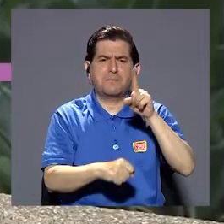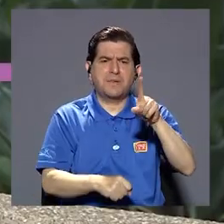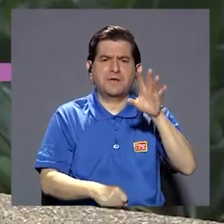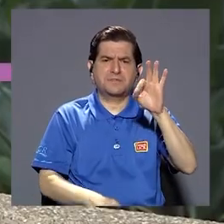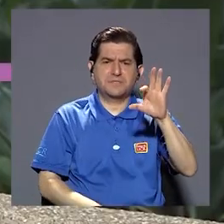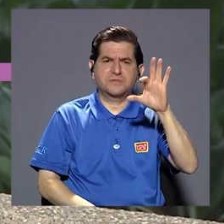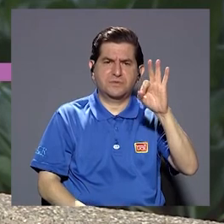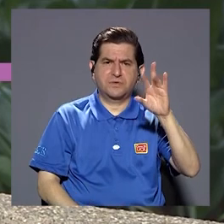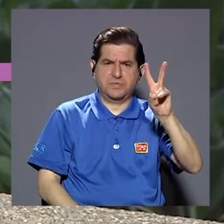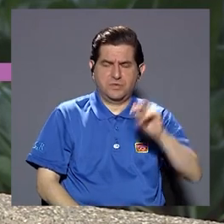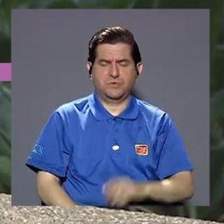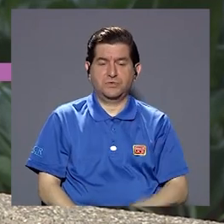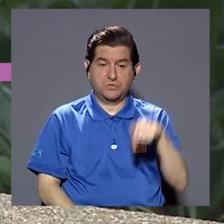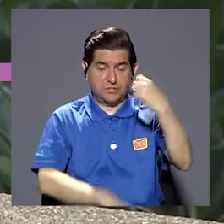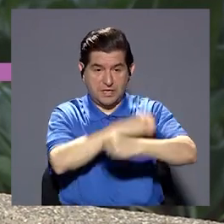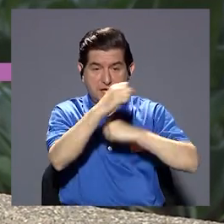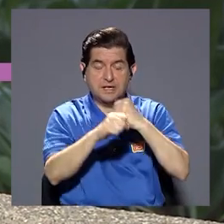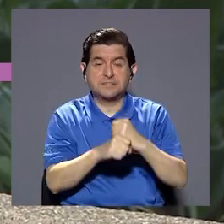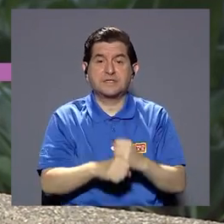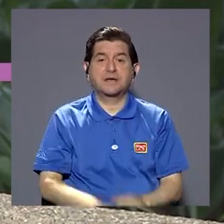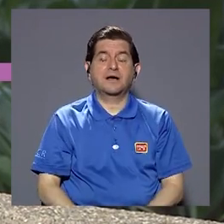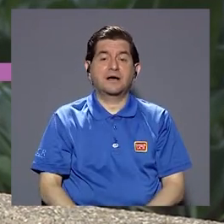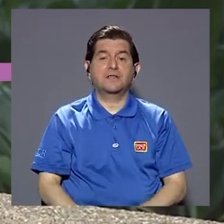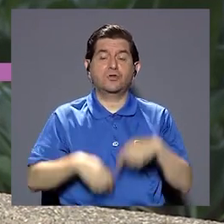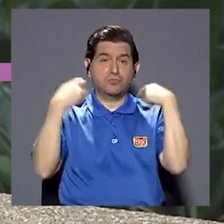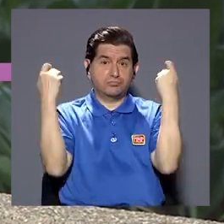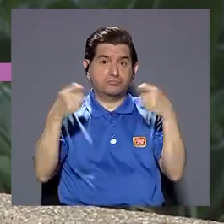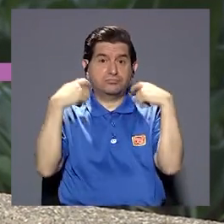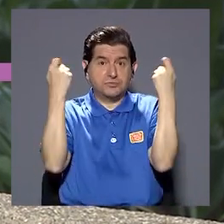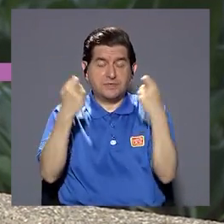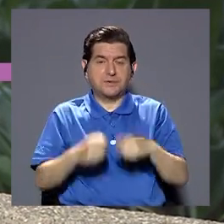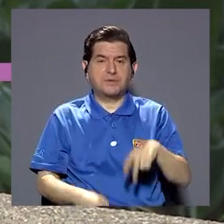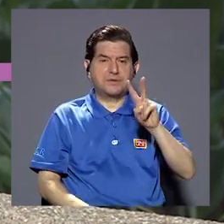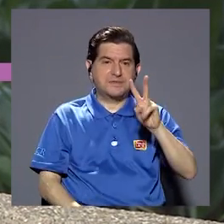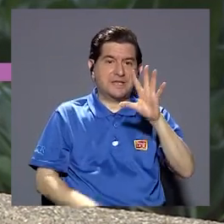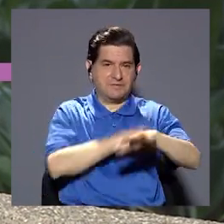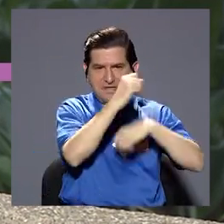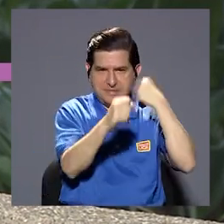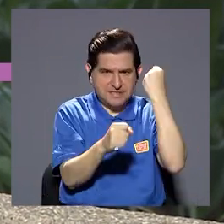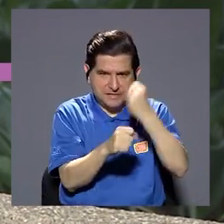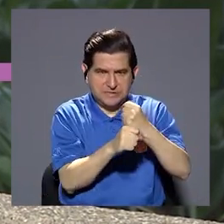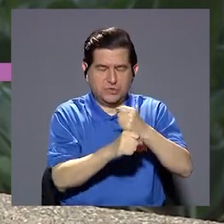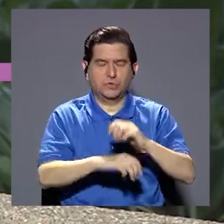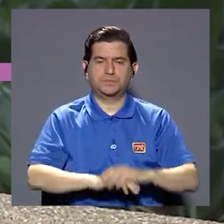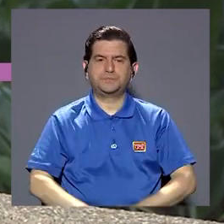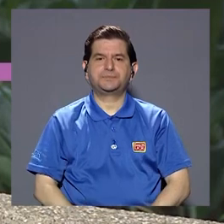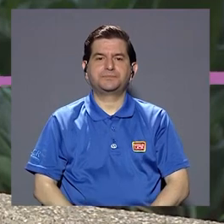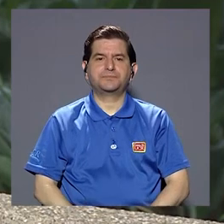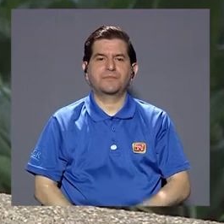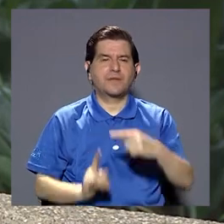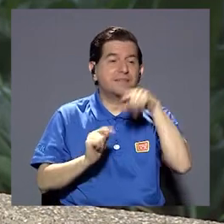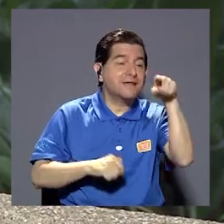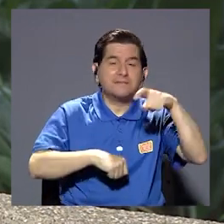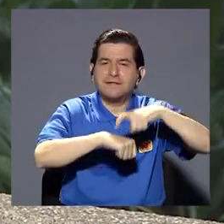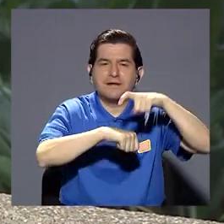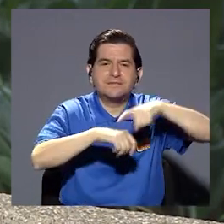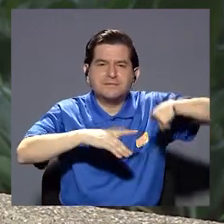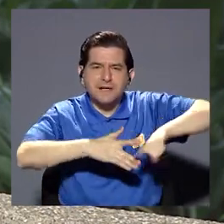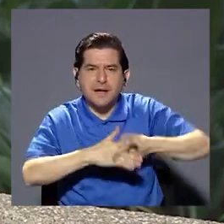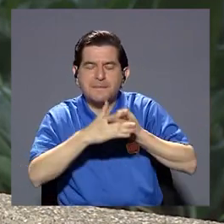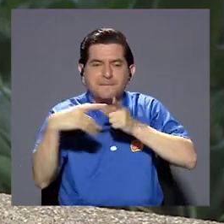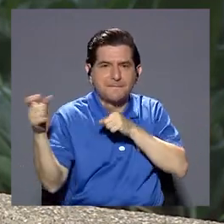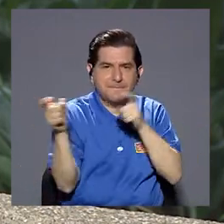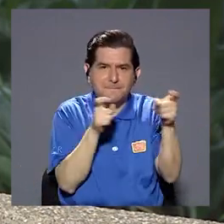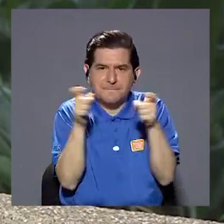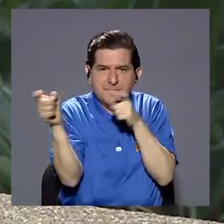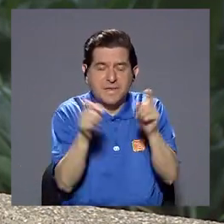año 1992 este año estamos pues en una celebración del 25 aniversario y desde esa época